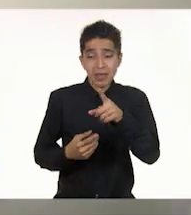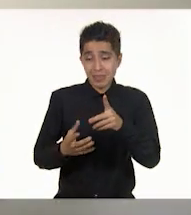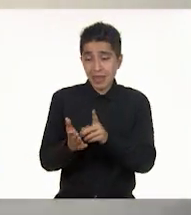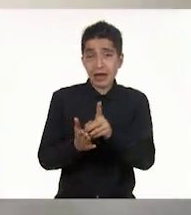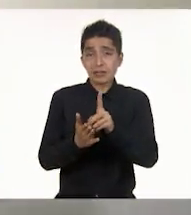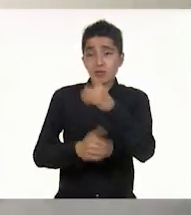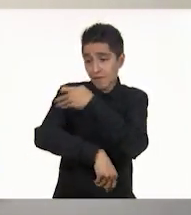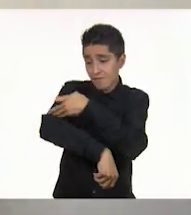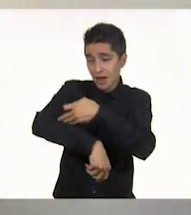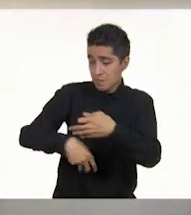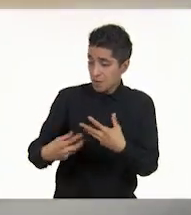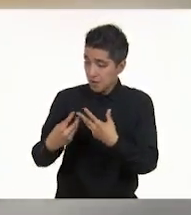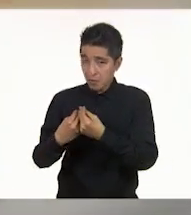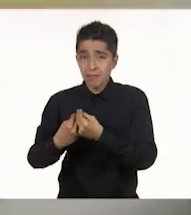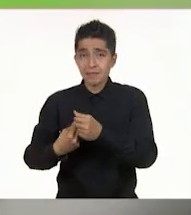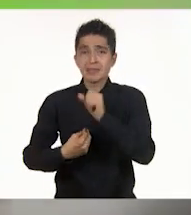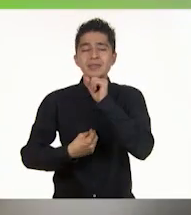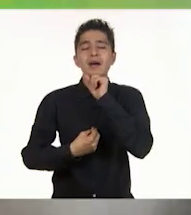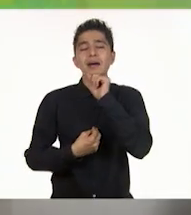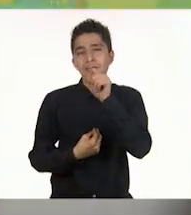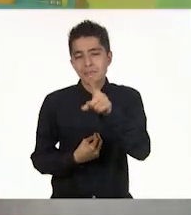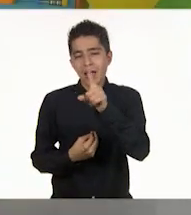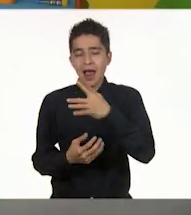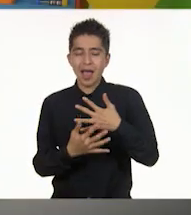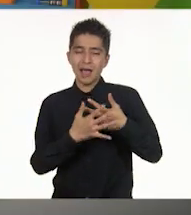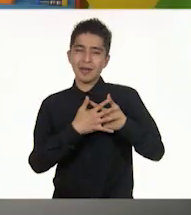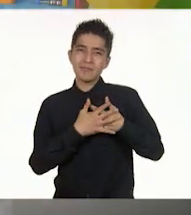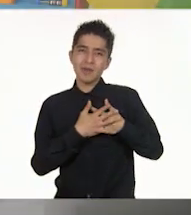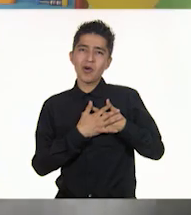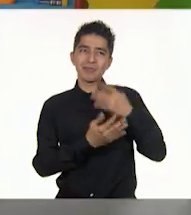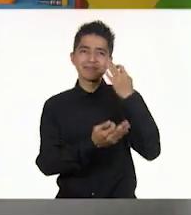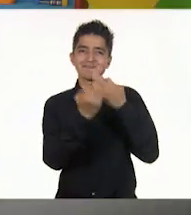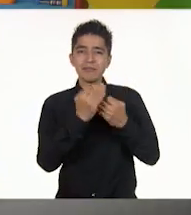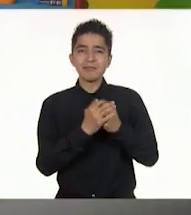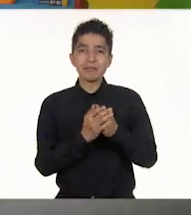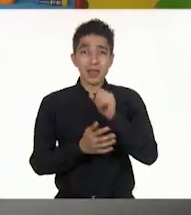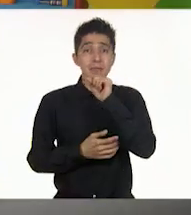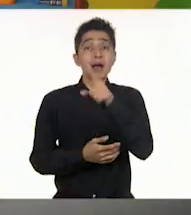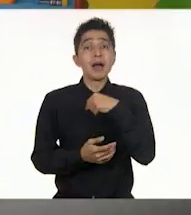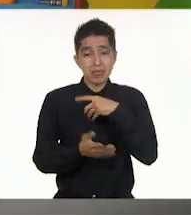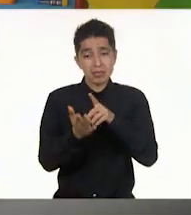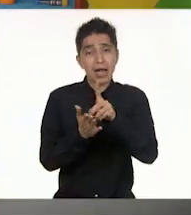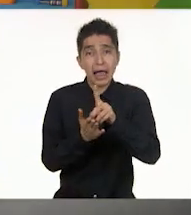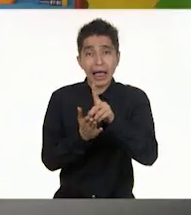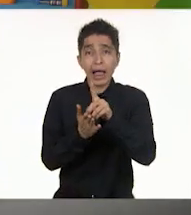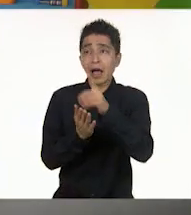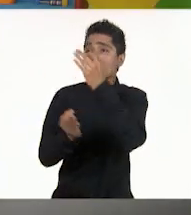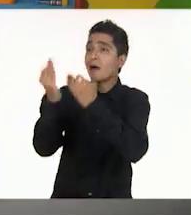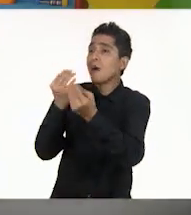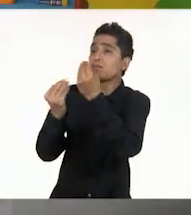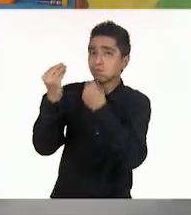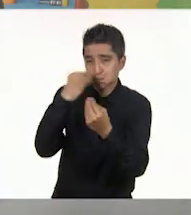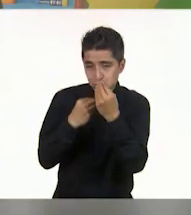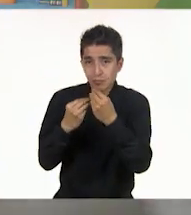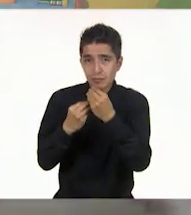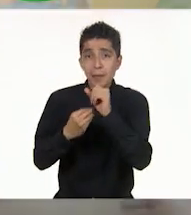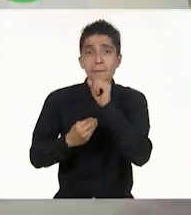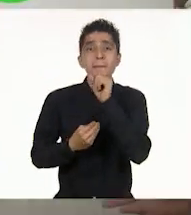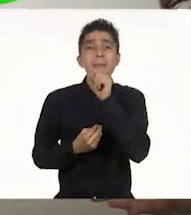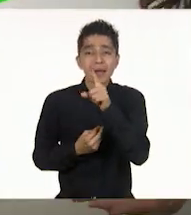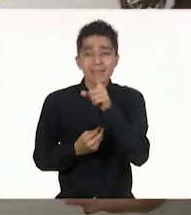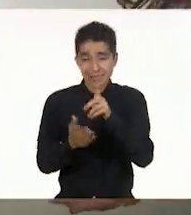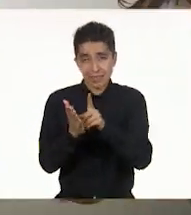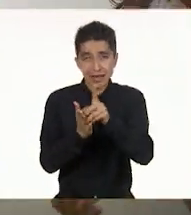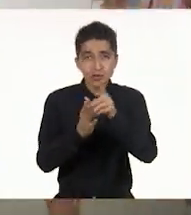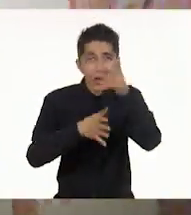y también al amor. Tengo derecho a alimento, derecho a aprender,